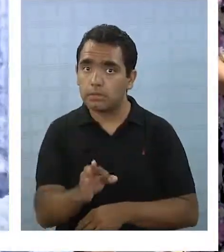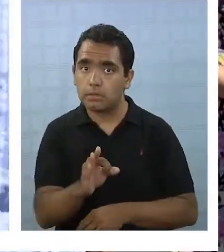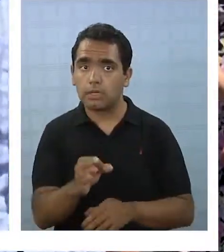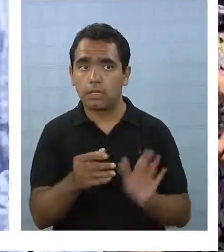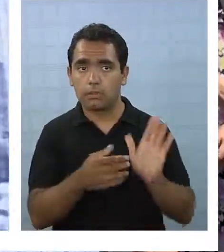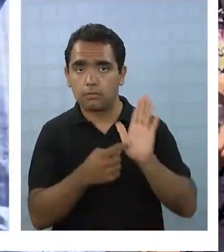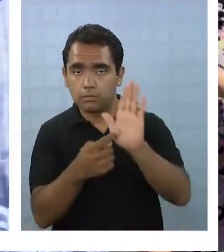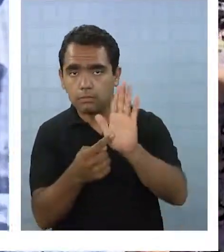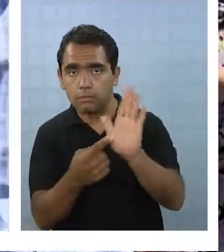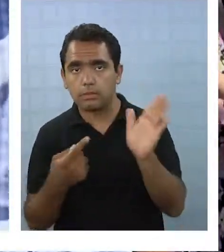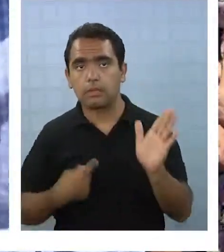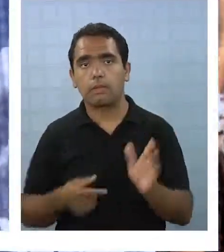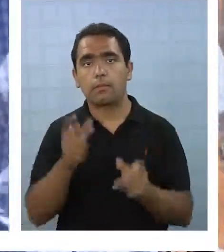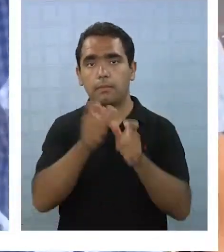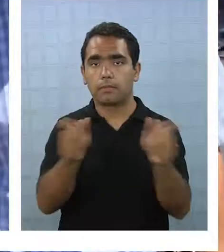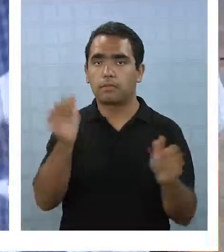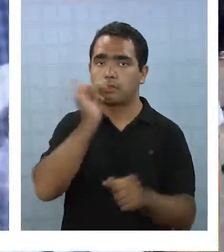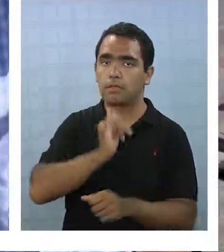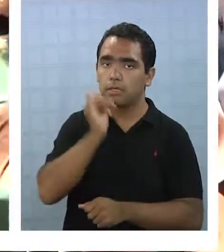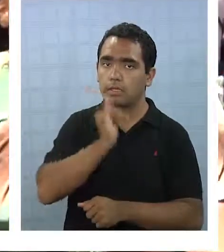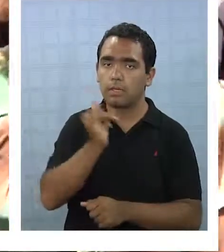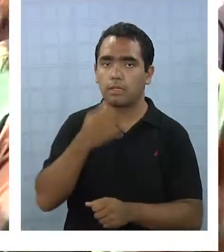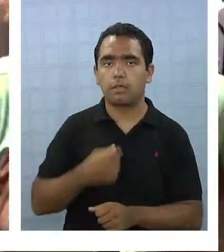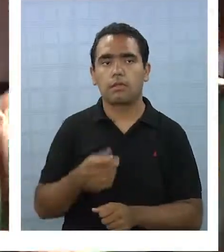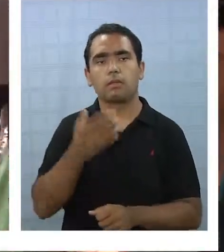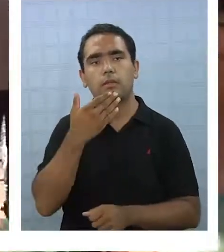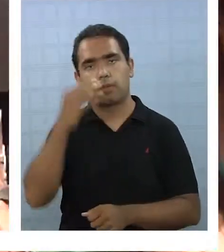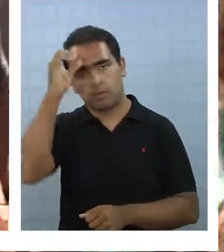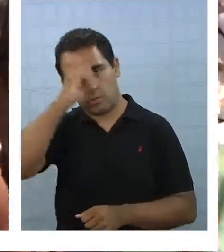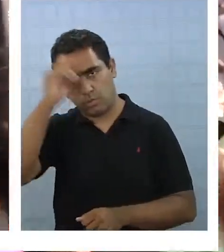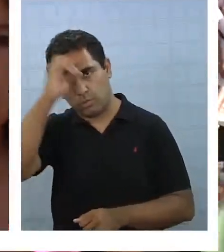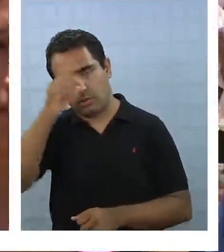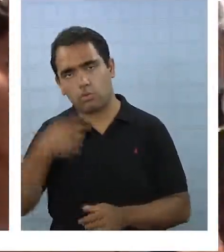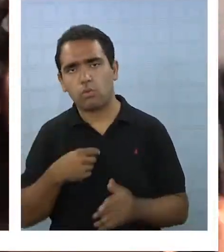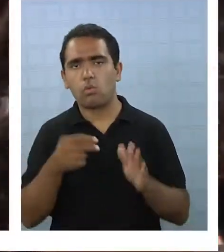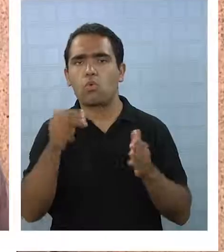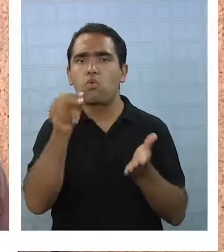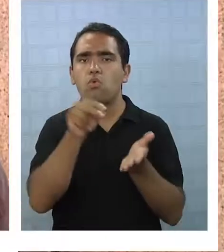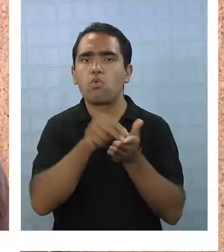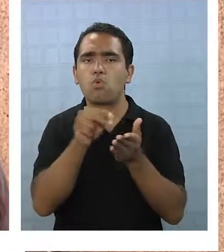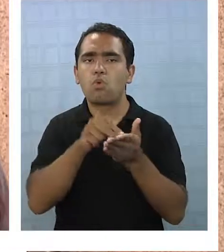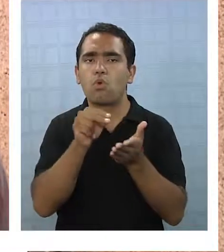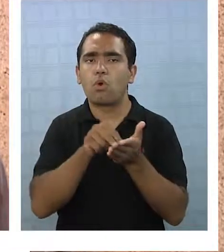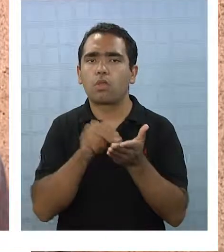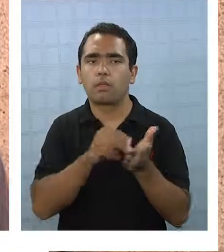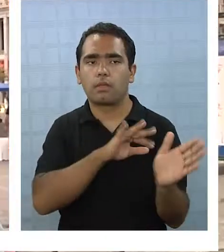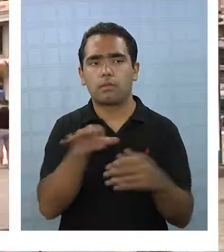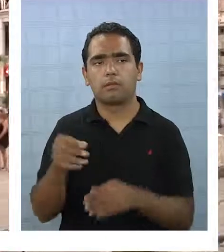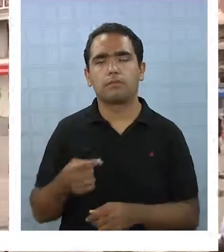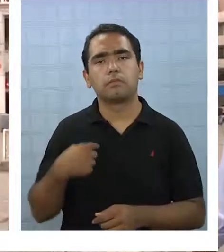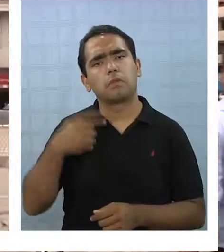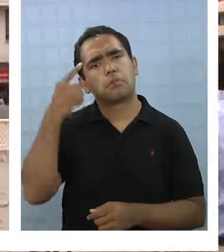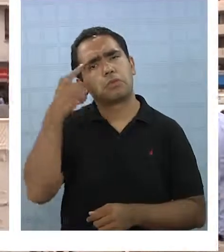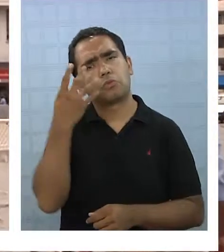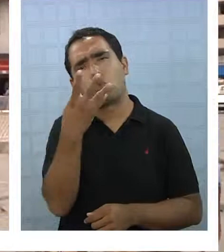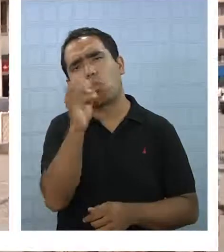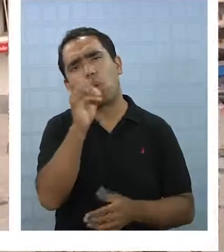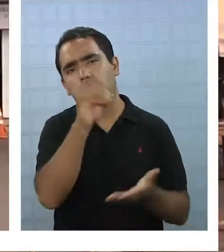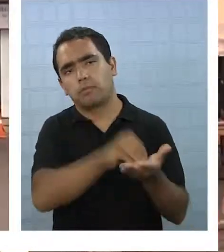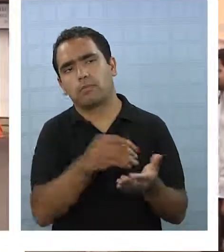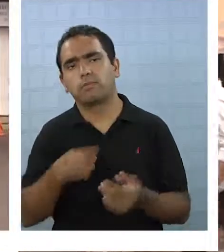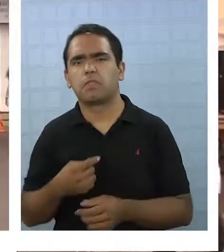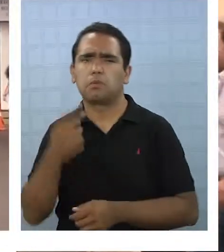exquequeños también entregaron su punto de vista, poniéndole nota al gobierno en una escala de 1 a 7. ¿Héroe con un 4? Están en un 2,5